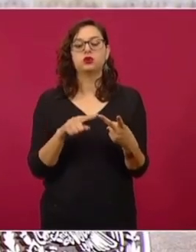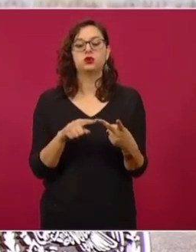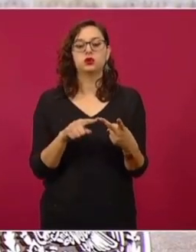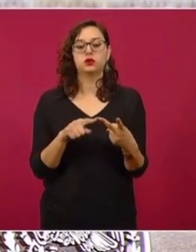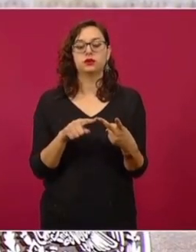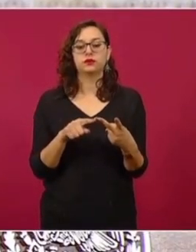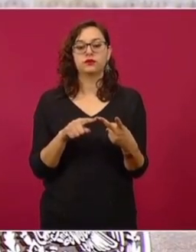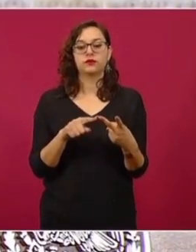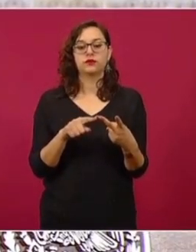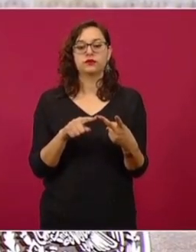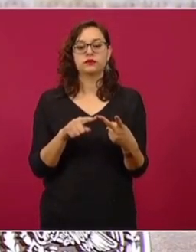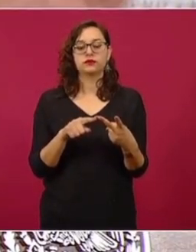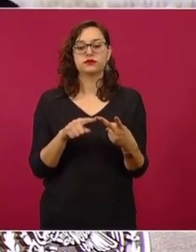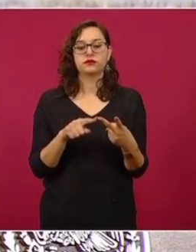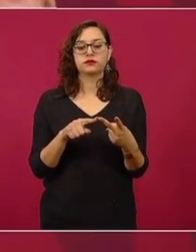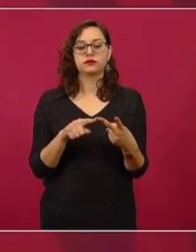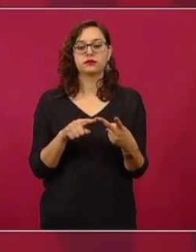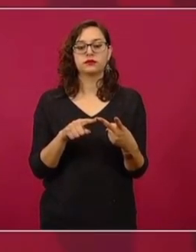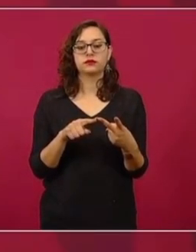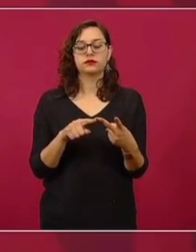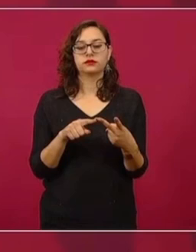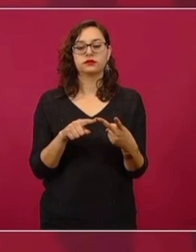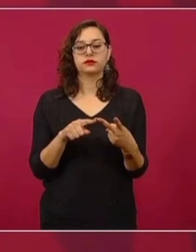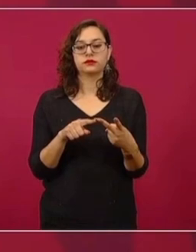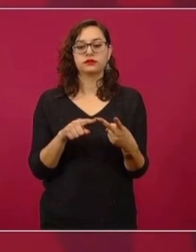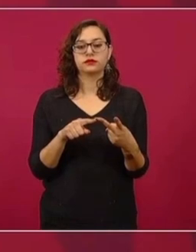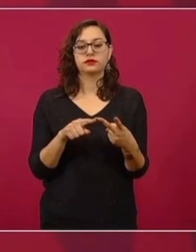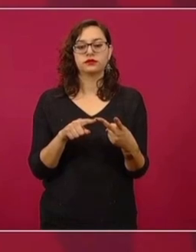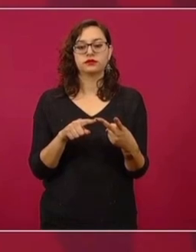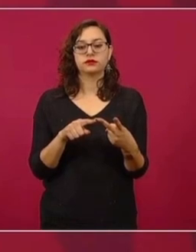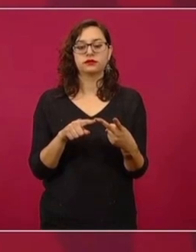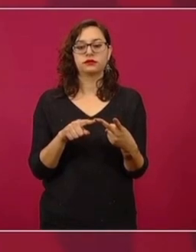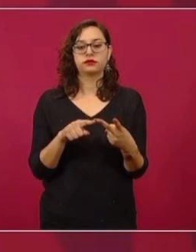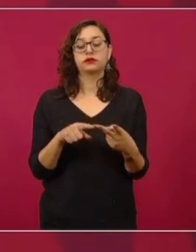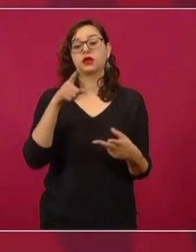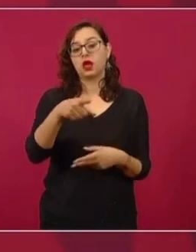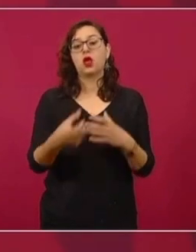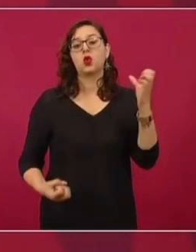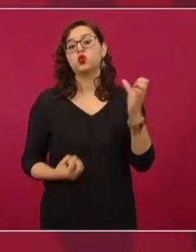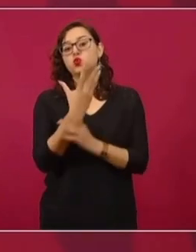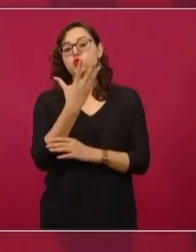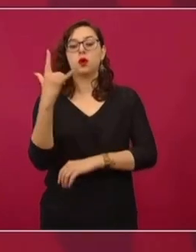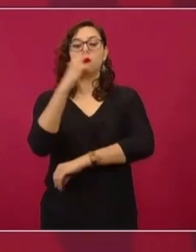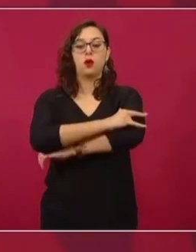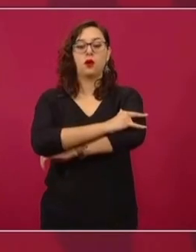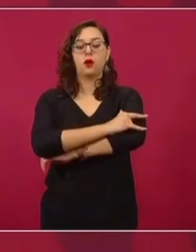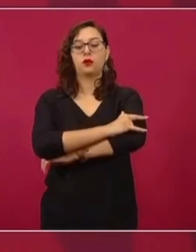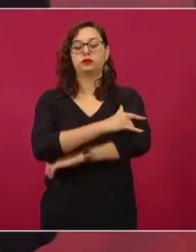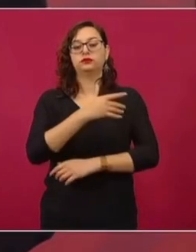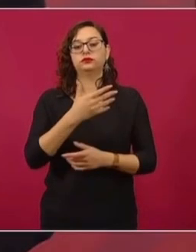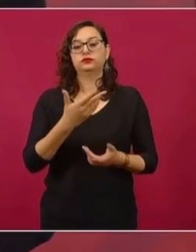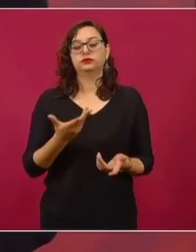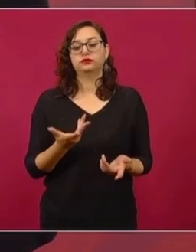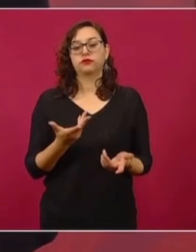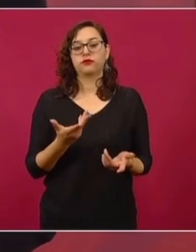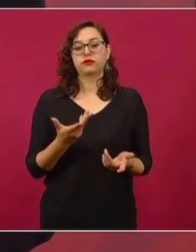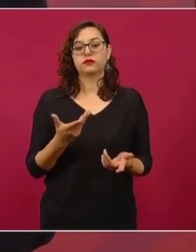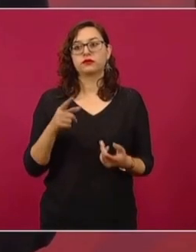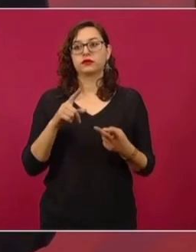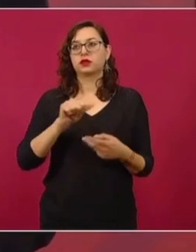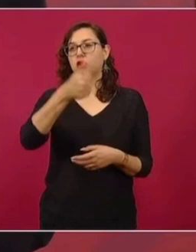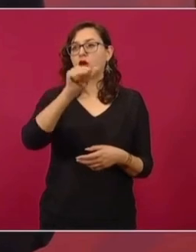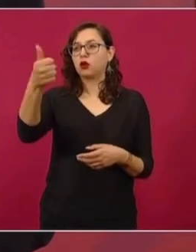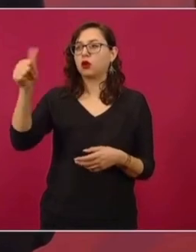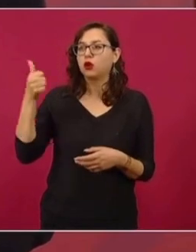entregue a la empresa que va a manejar el nuevo aeropuerto, junto con el aeropuerto de